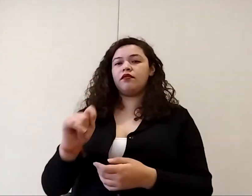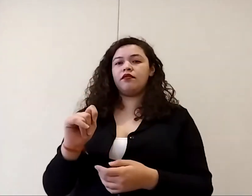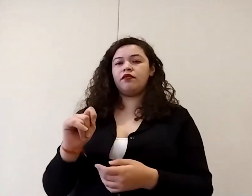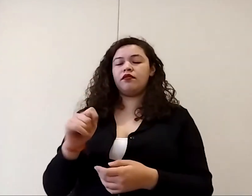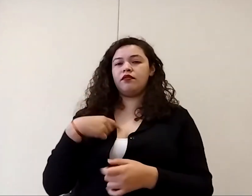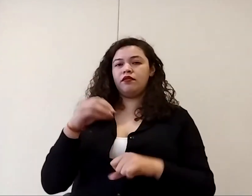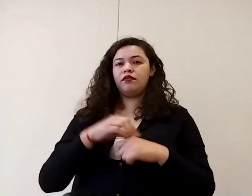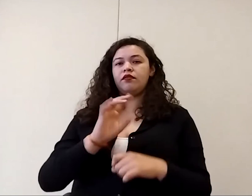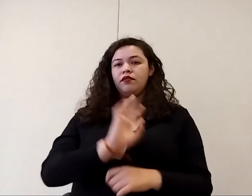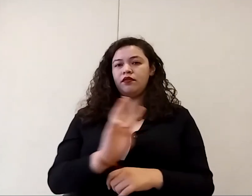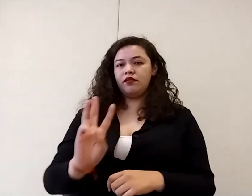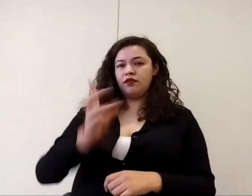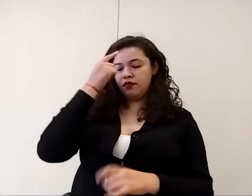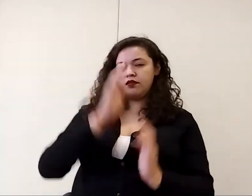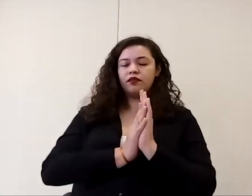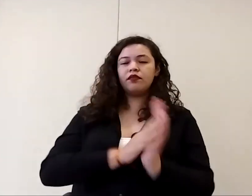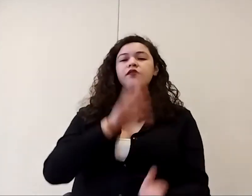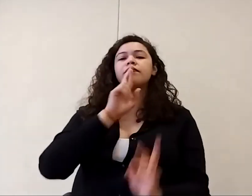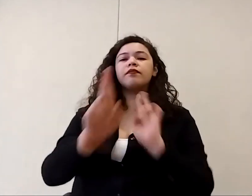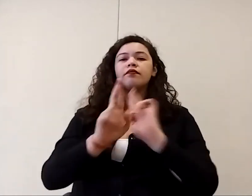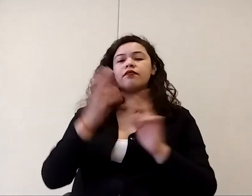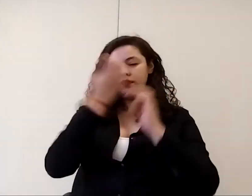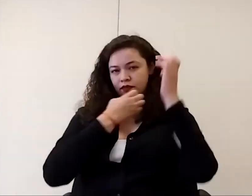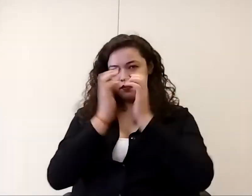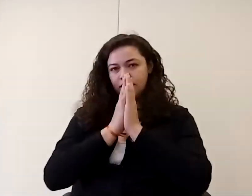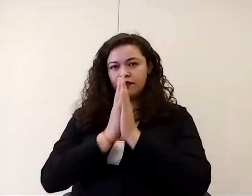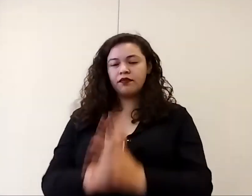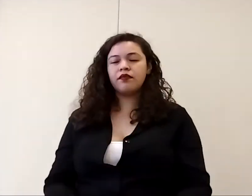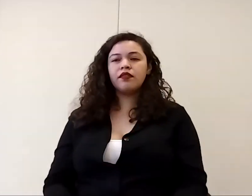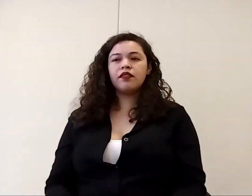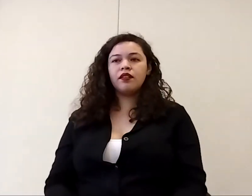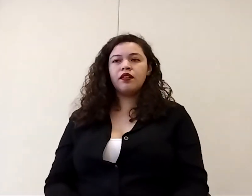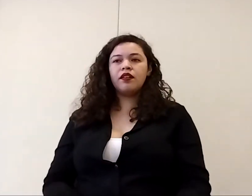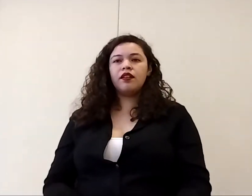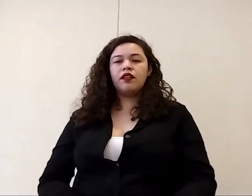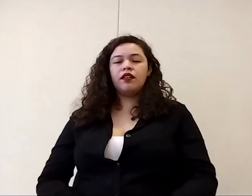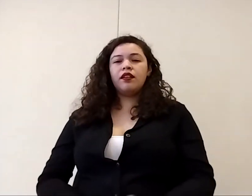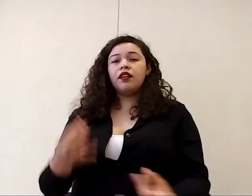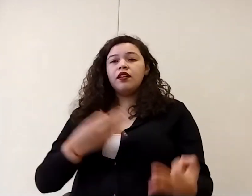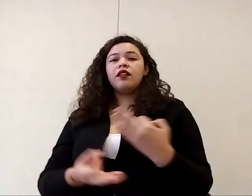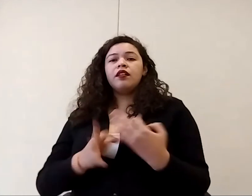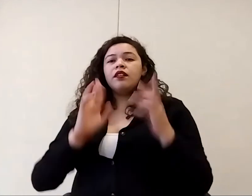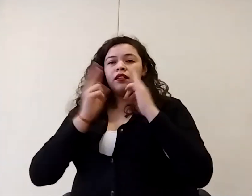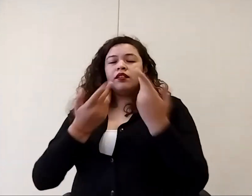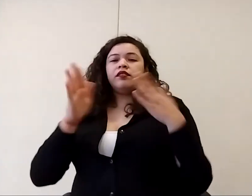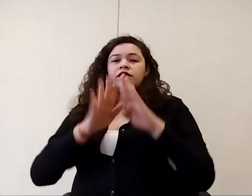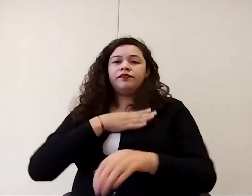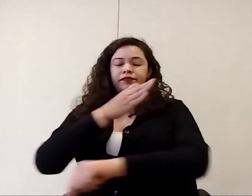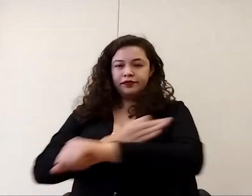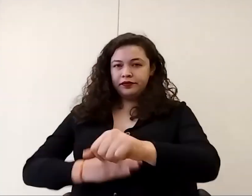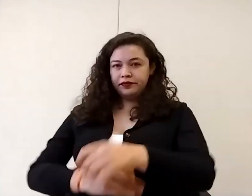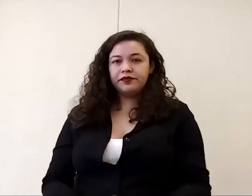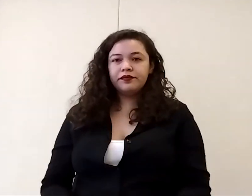puse la liga para que nos hagan favor de contestar la evaluación con esto estaríamos cerrando la sesión que pasen buena tarde